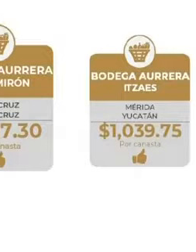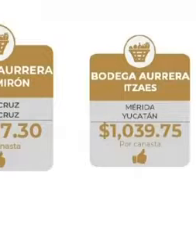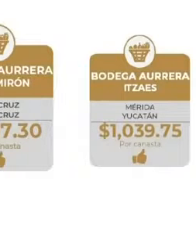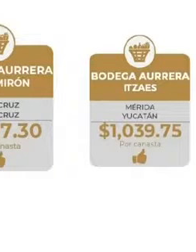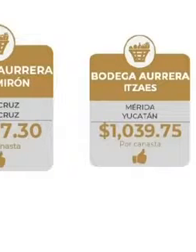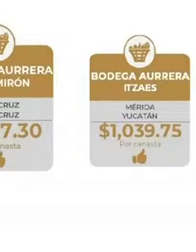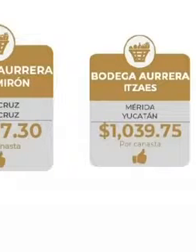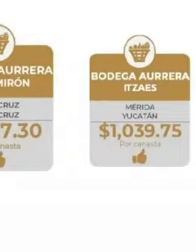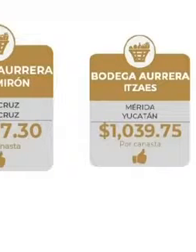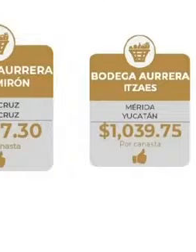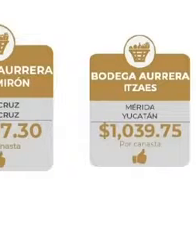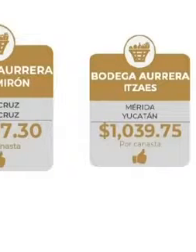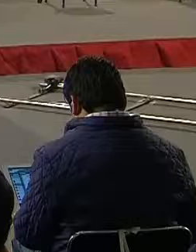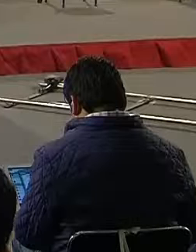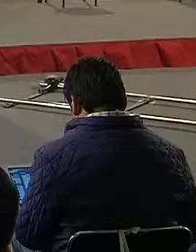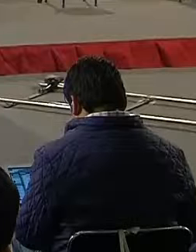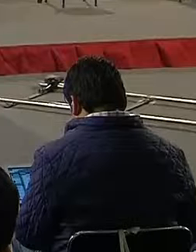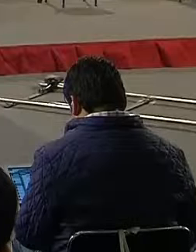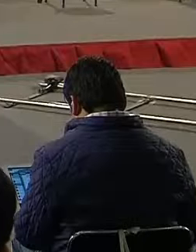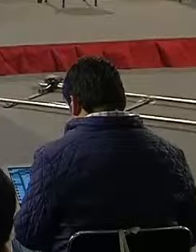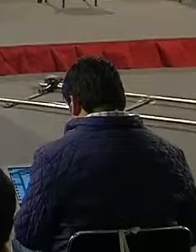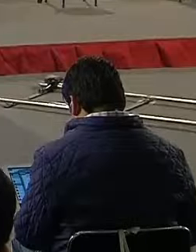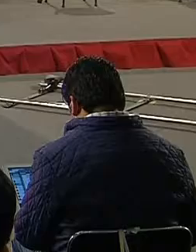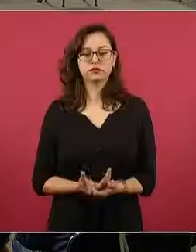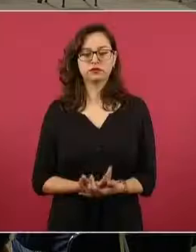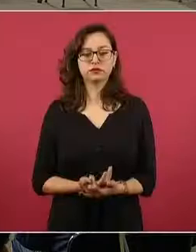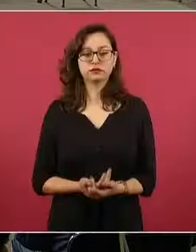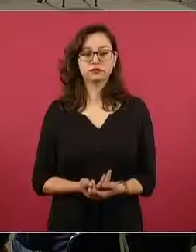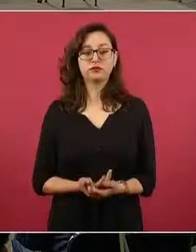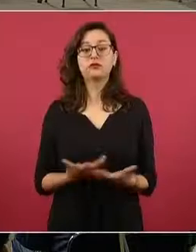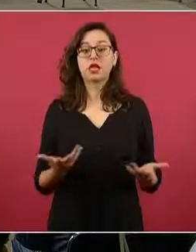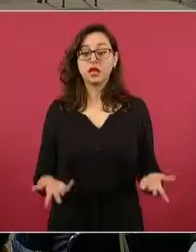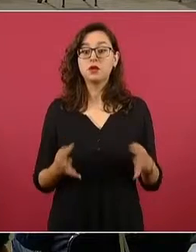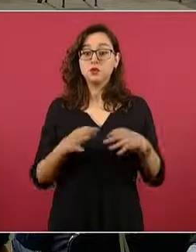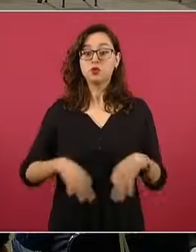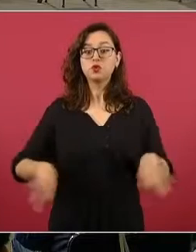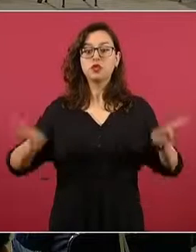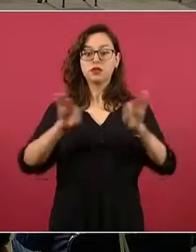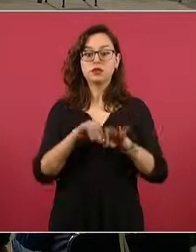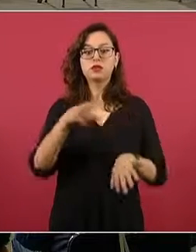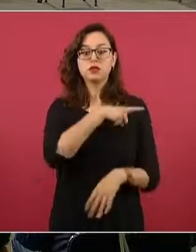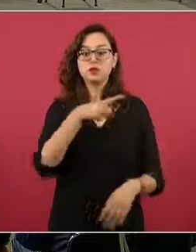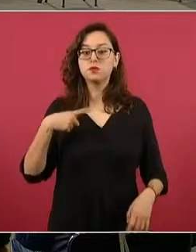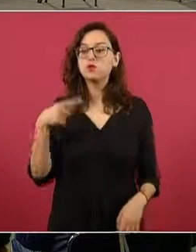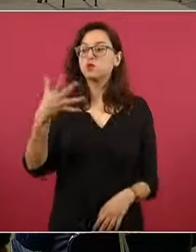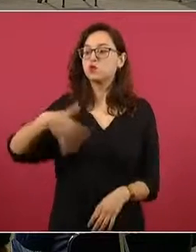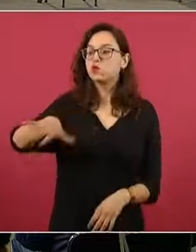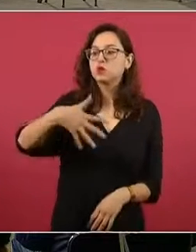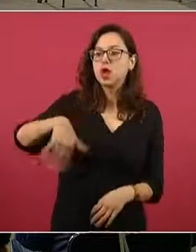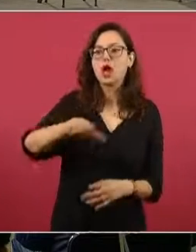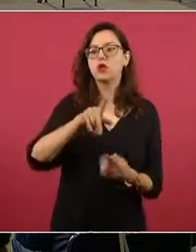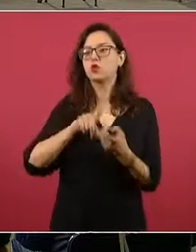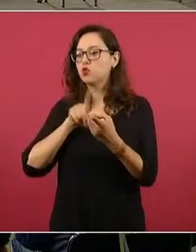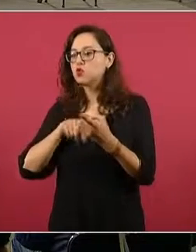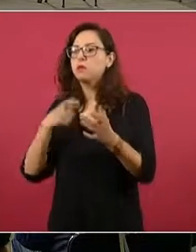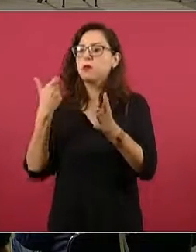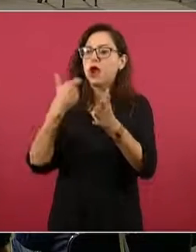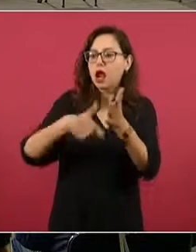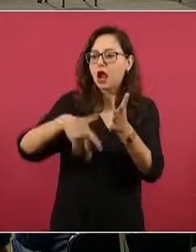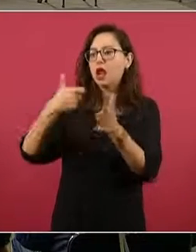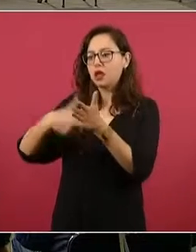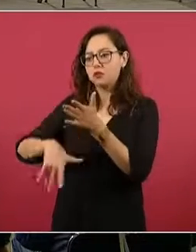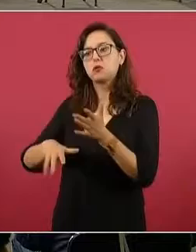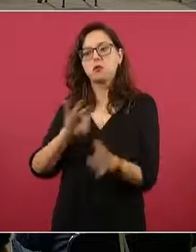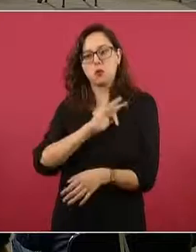donde vivimos opciones económicas, distribuidores, comercializadores que son aliados de los consumidores. Y